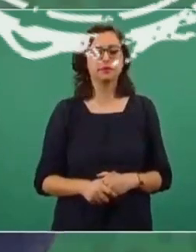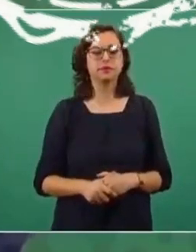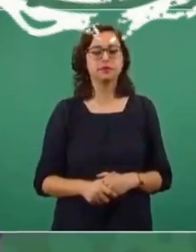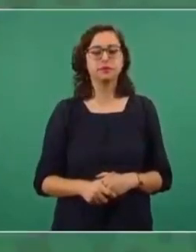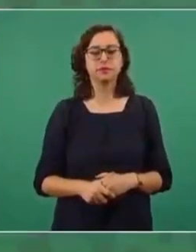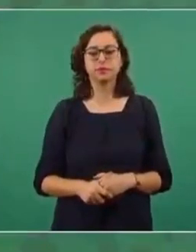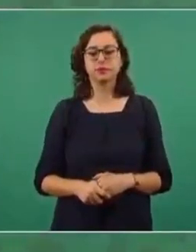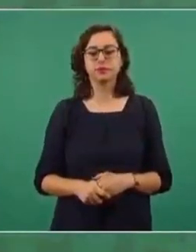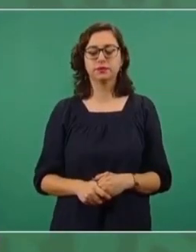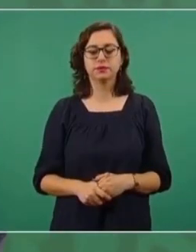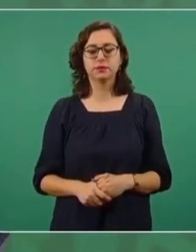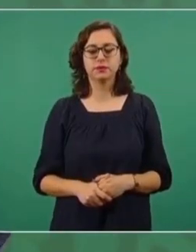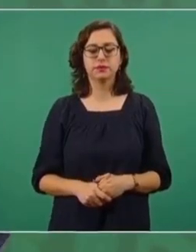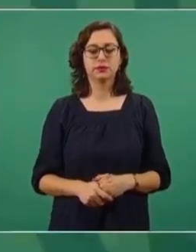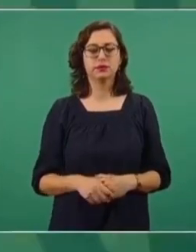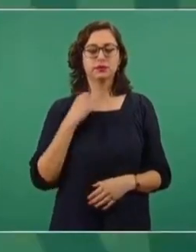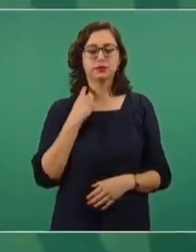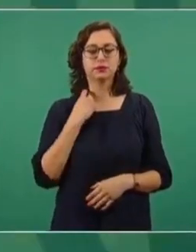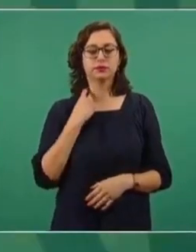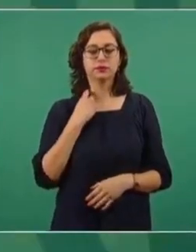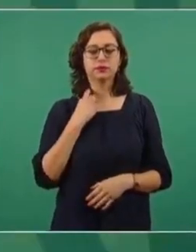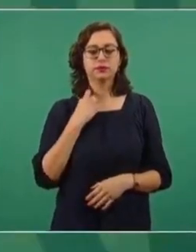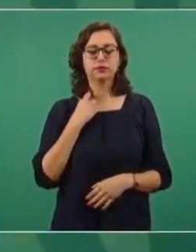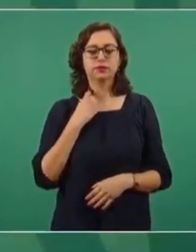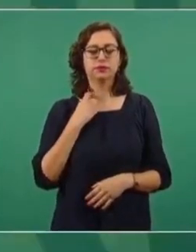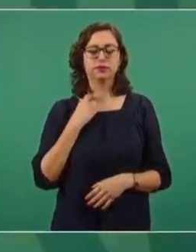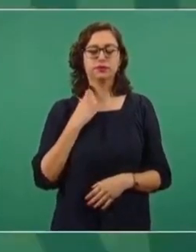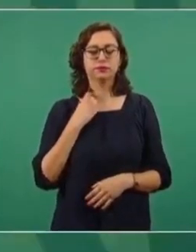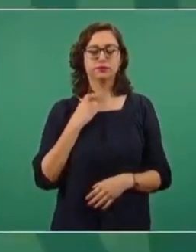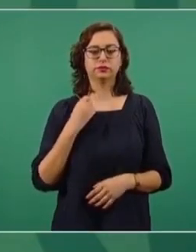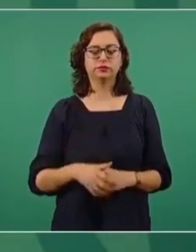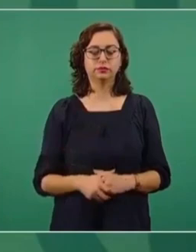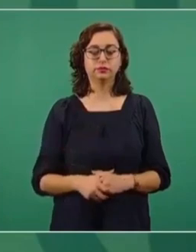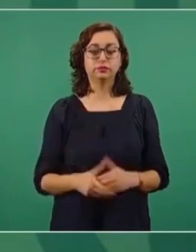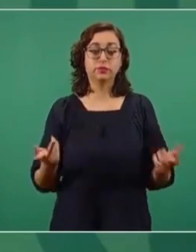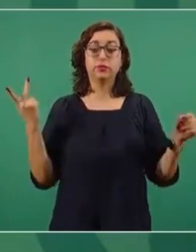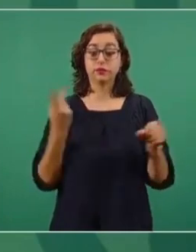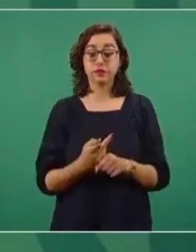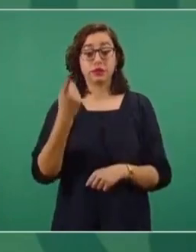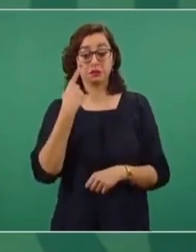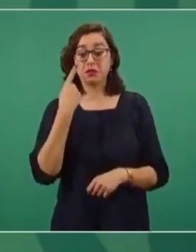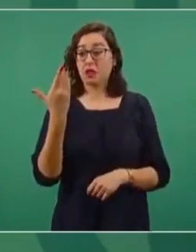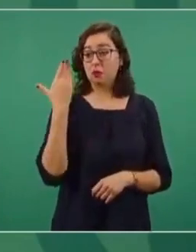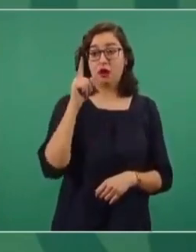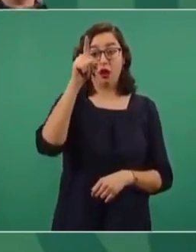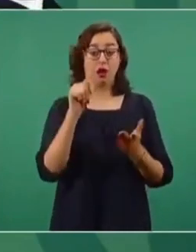A partir de que hubo esta desgracia en Tláhuac, lamentable,